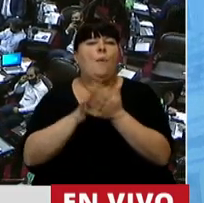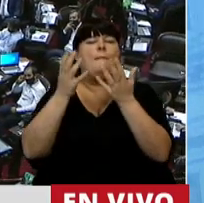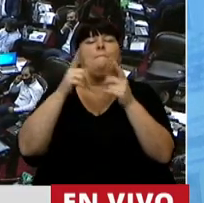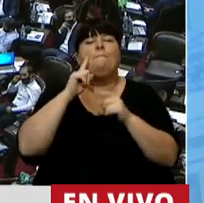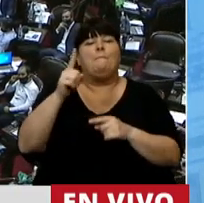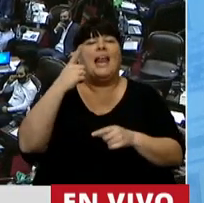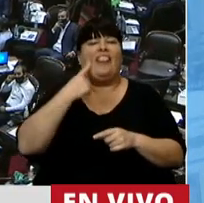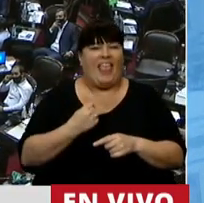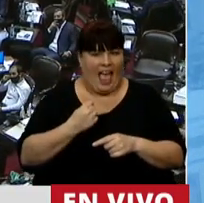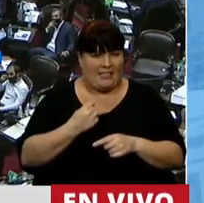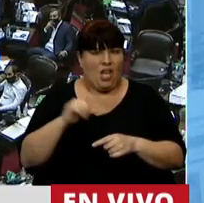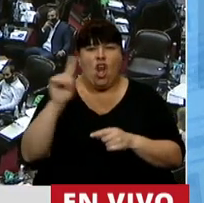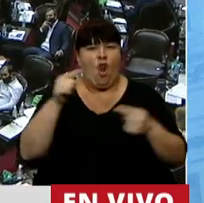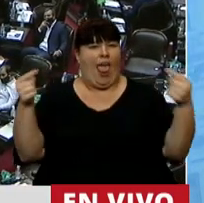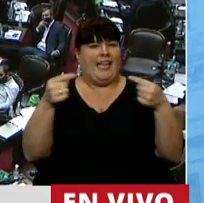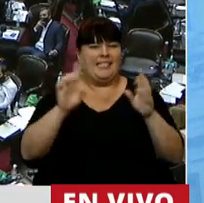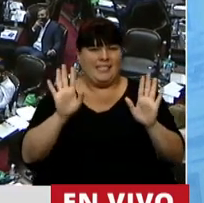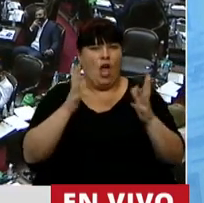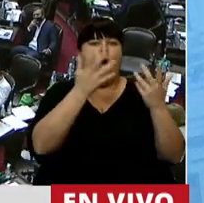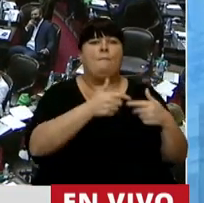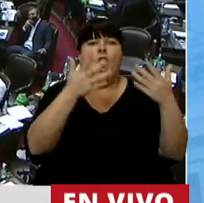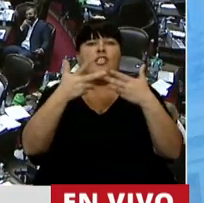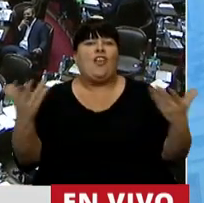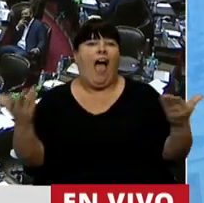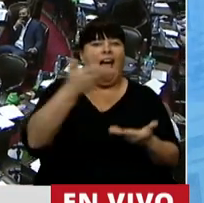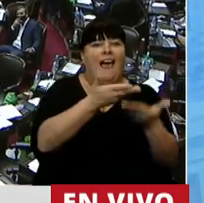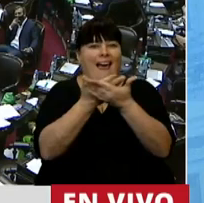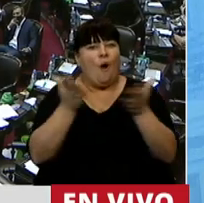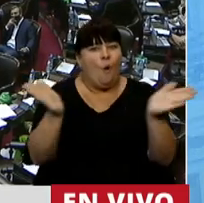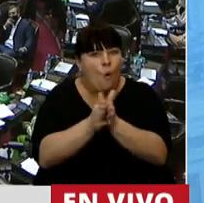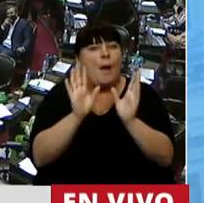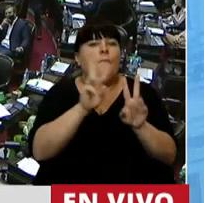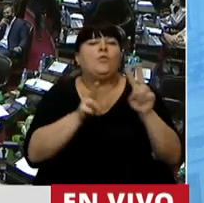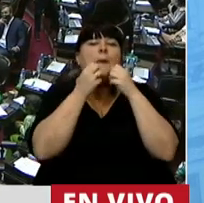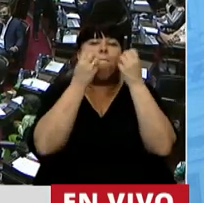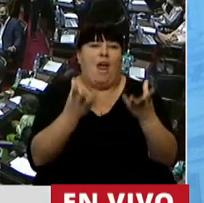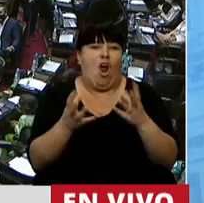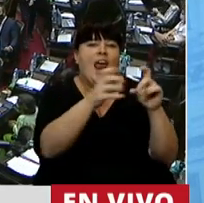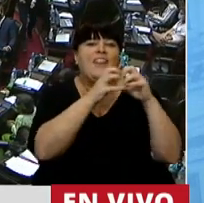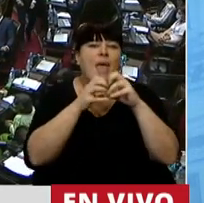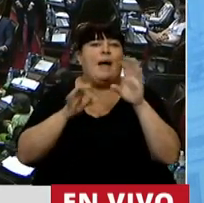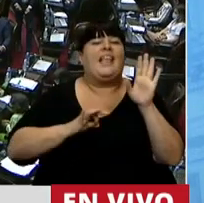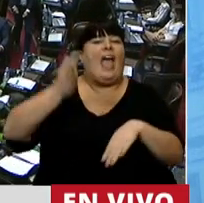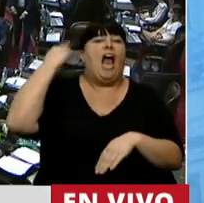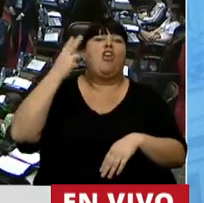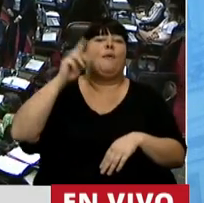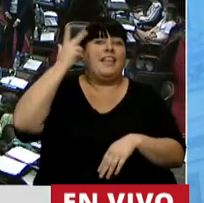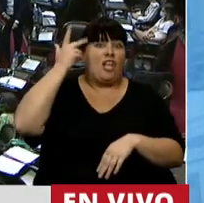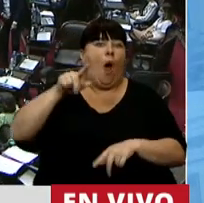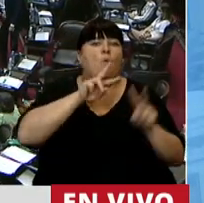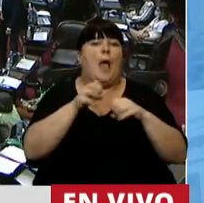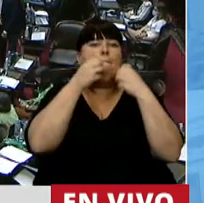programa de los mil días. No son contradictorios, son proyectos complementarios y que vinieron a mejorar lo que se debatió en el año 2018.